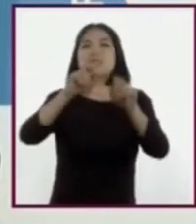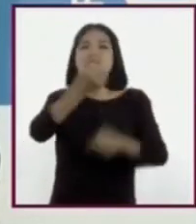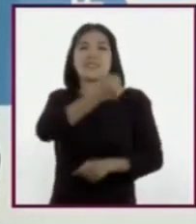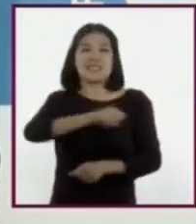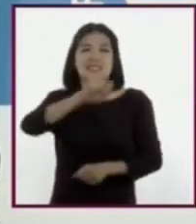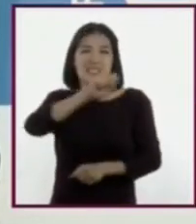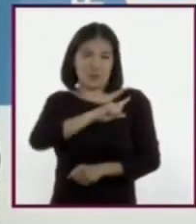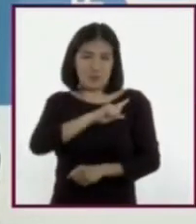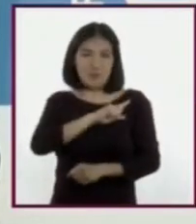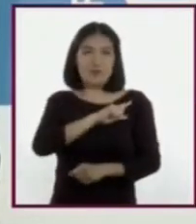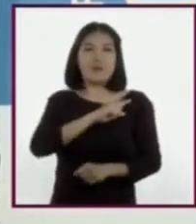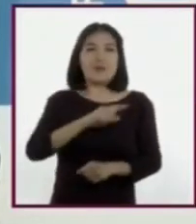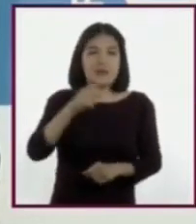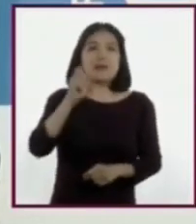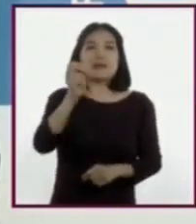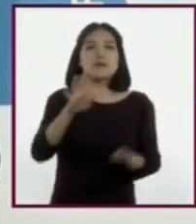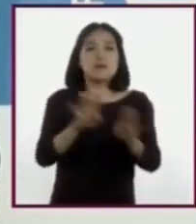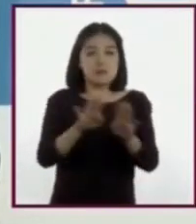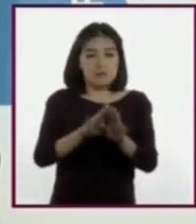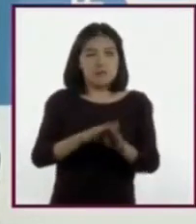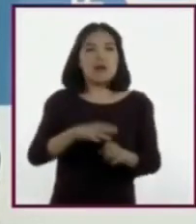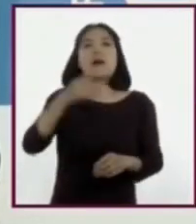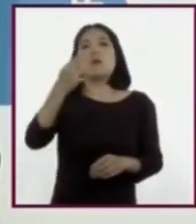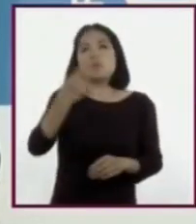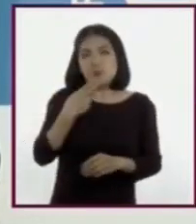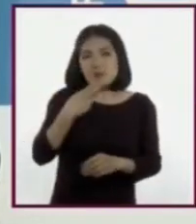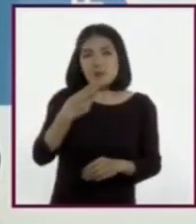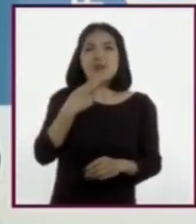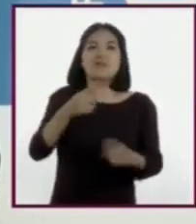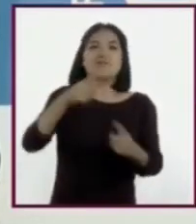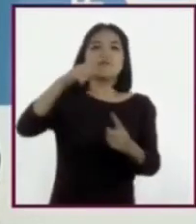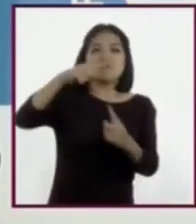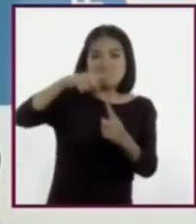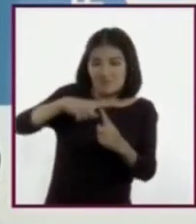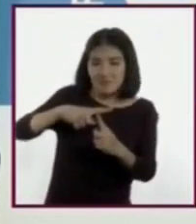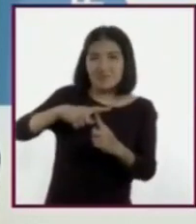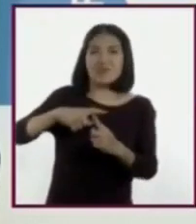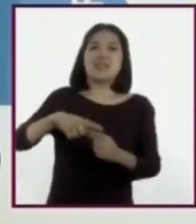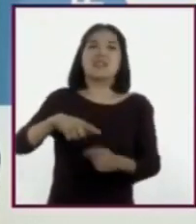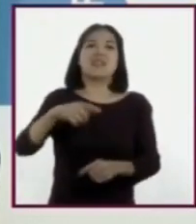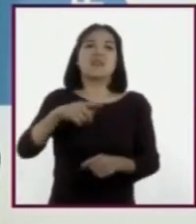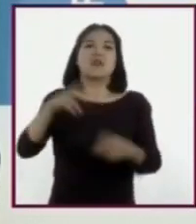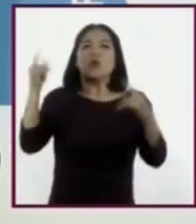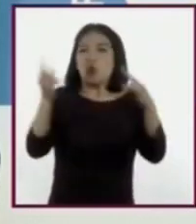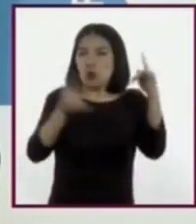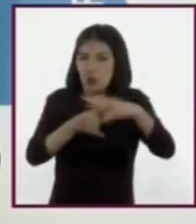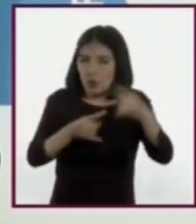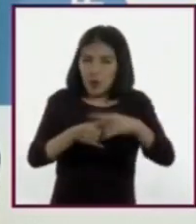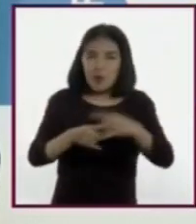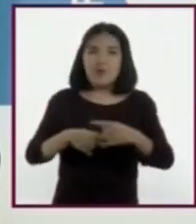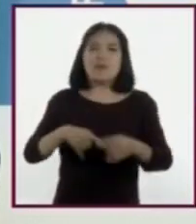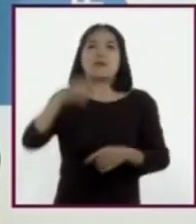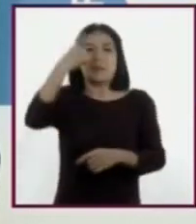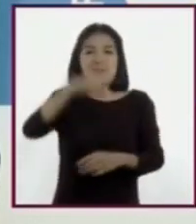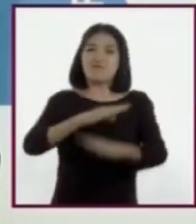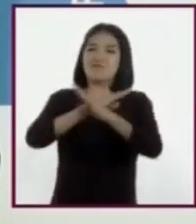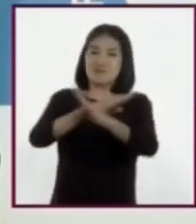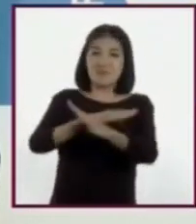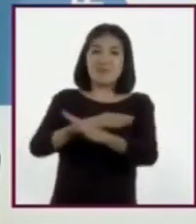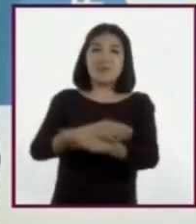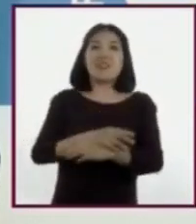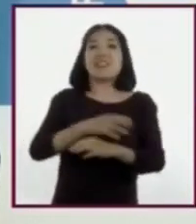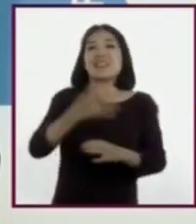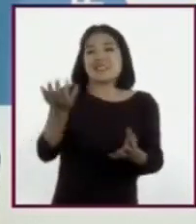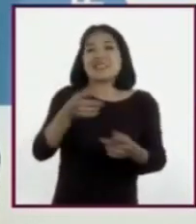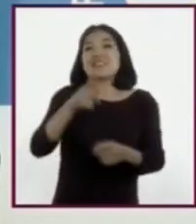2018 usaron métodos anticonceptivos en su primera relación sexual. Un porcentaje muy bajo y aún